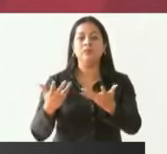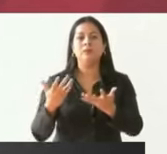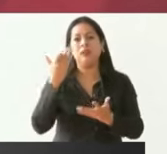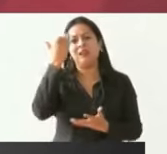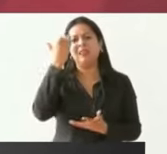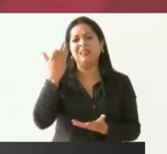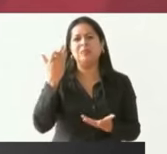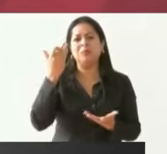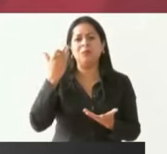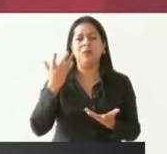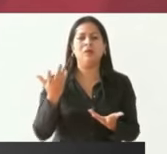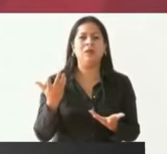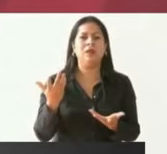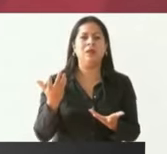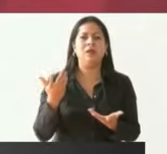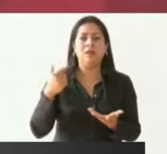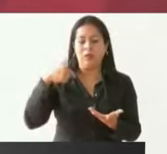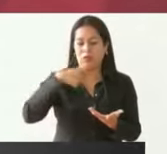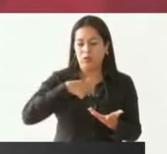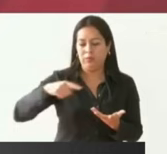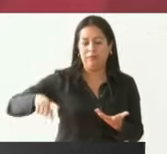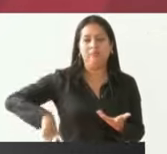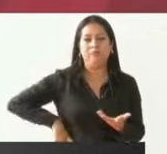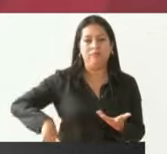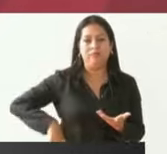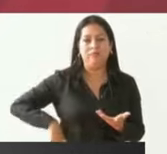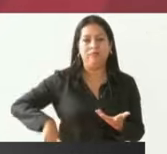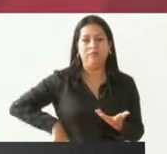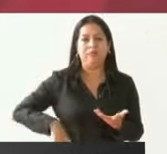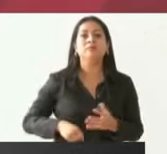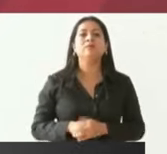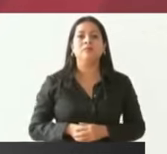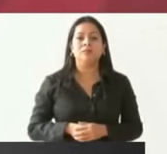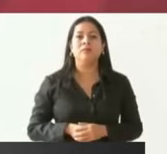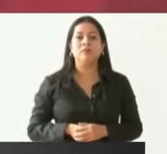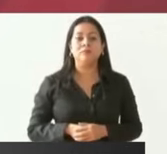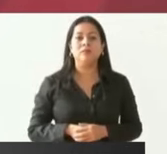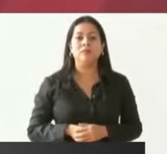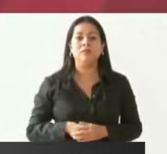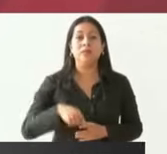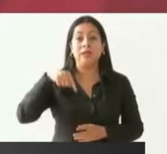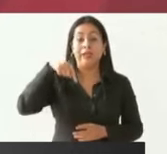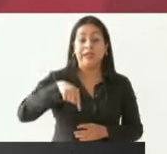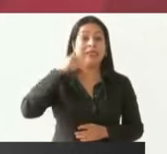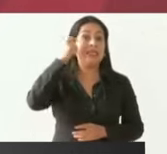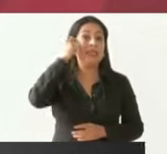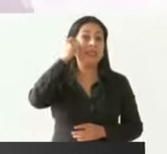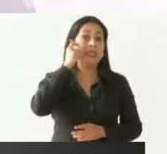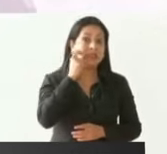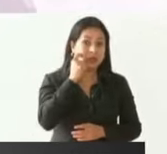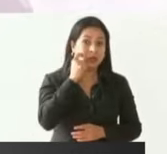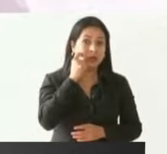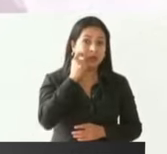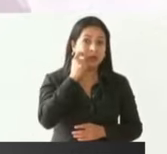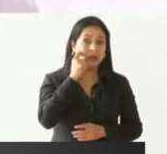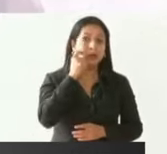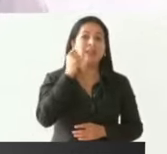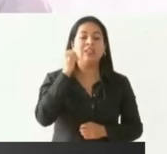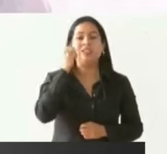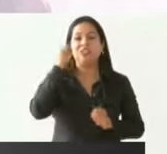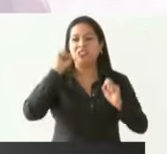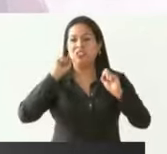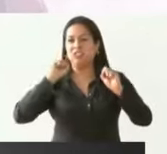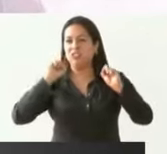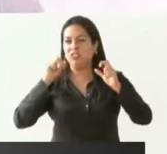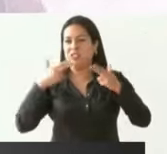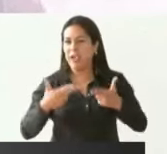estoy gobernando aquí Guerrero, Chiapas